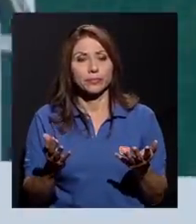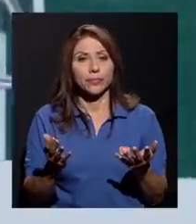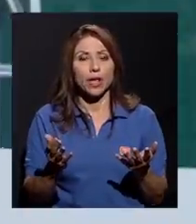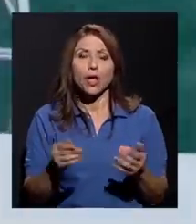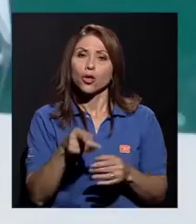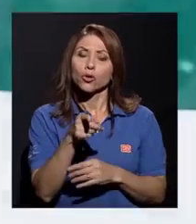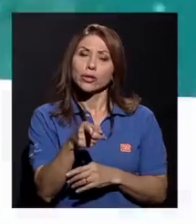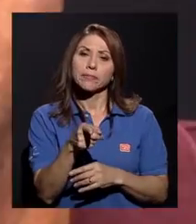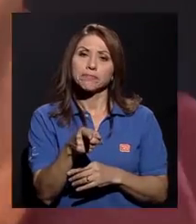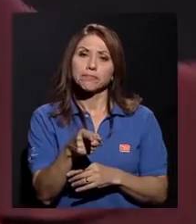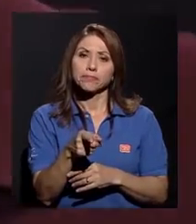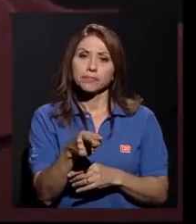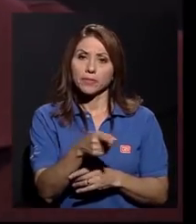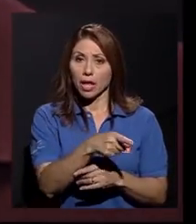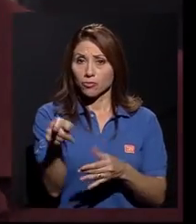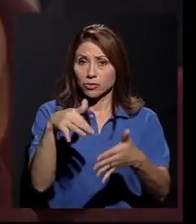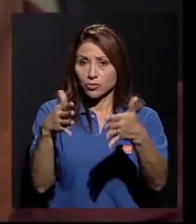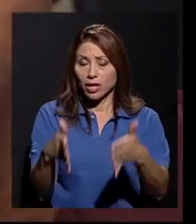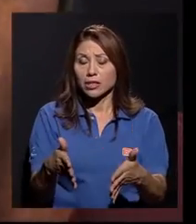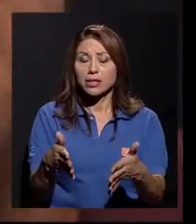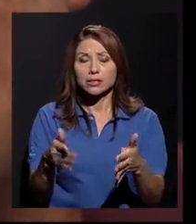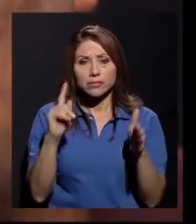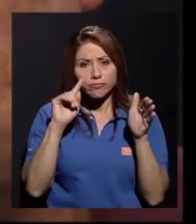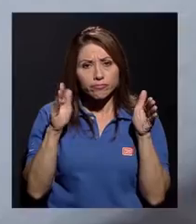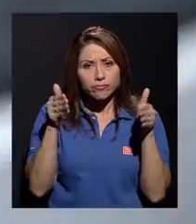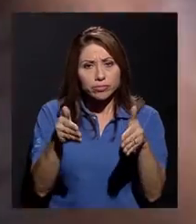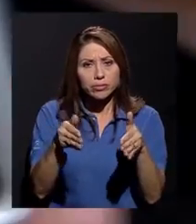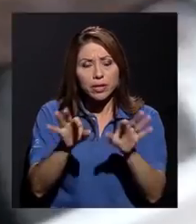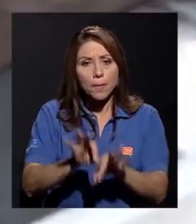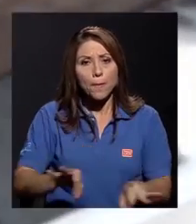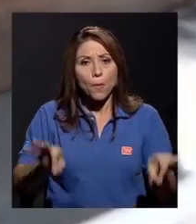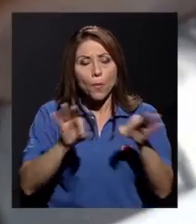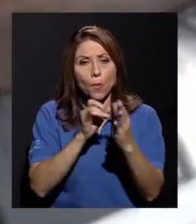donde se le da importancia a la investigación.